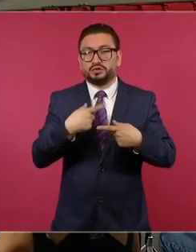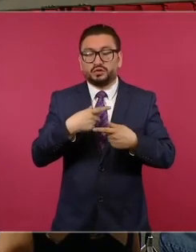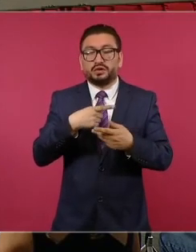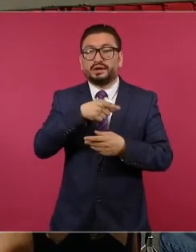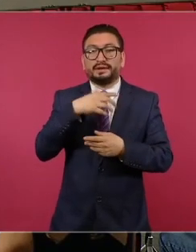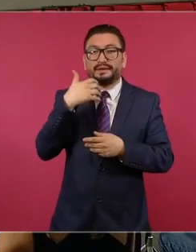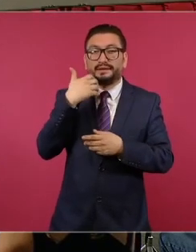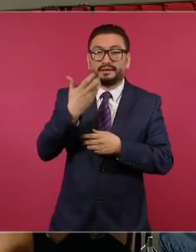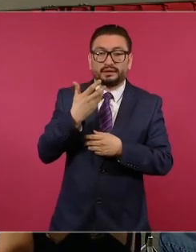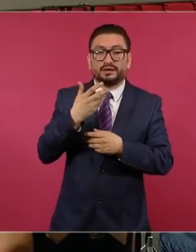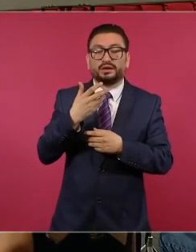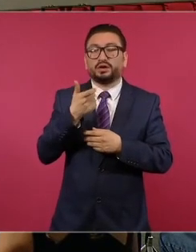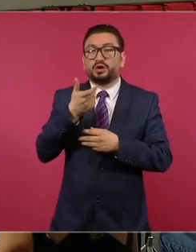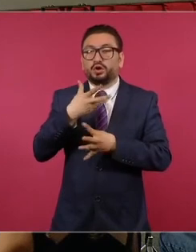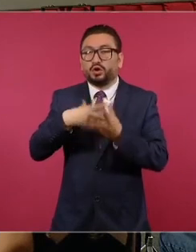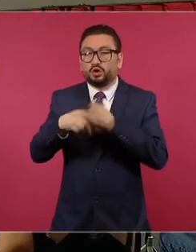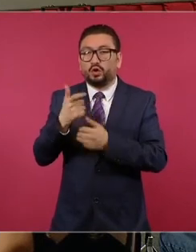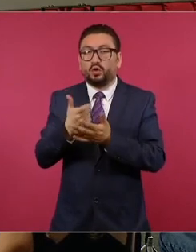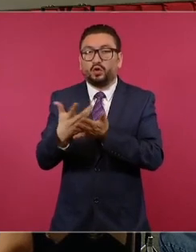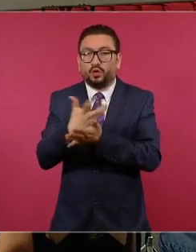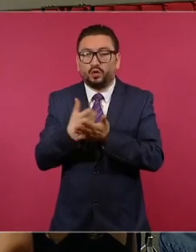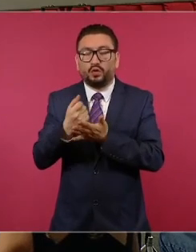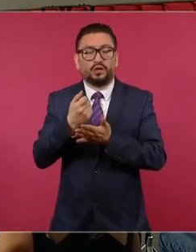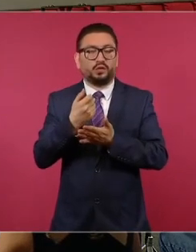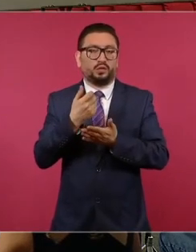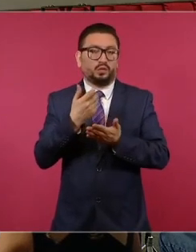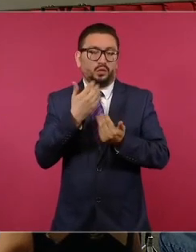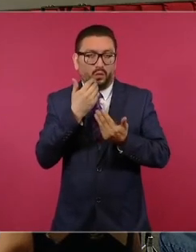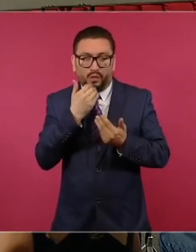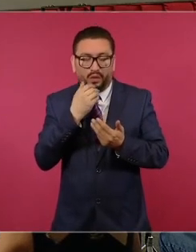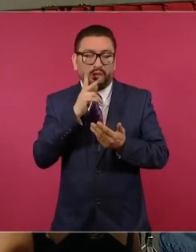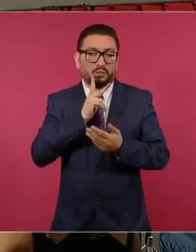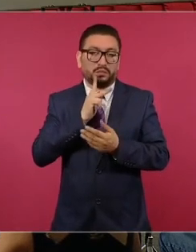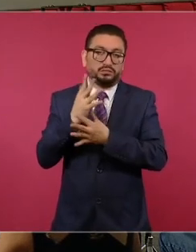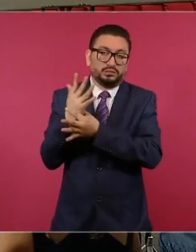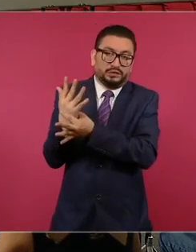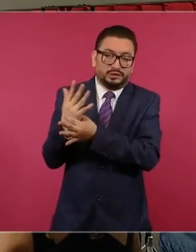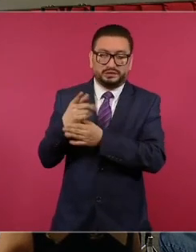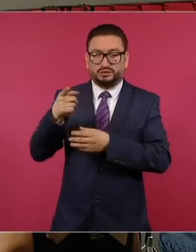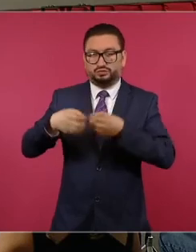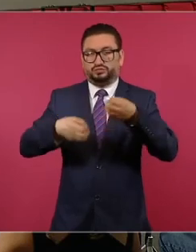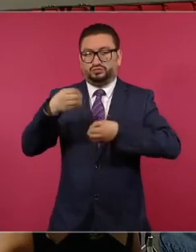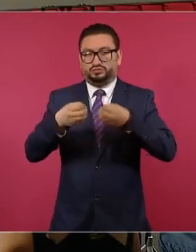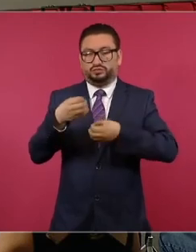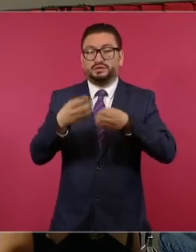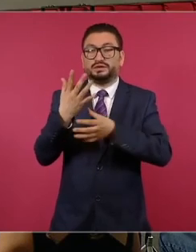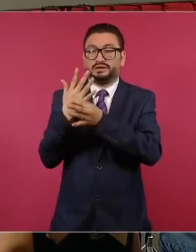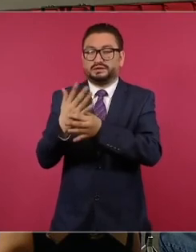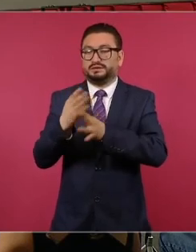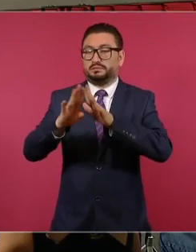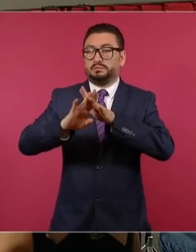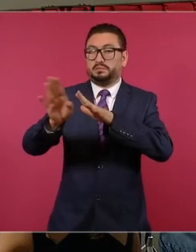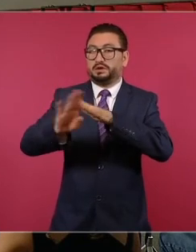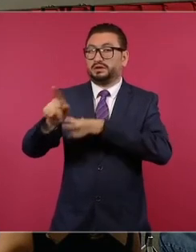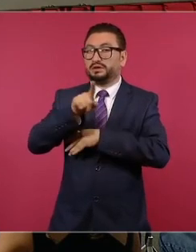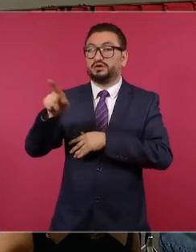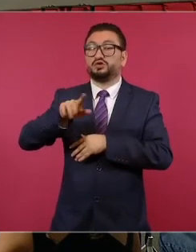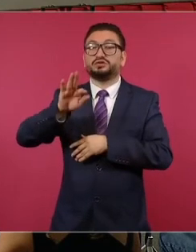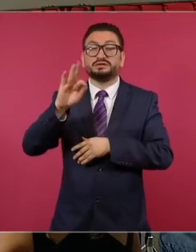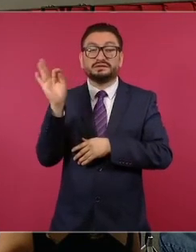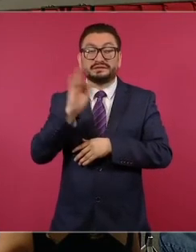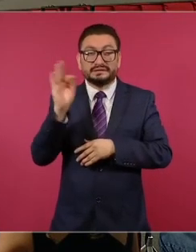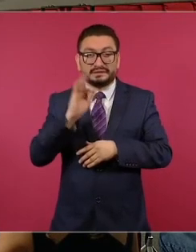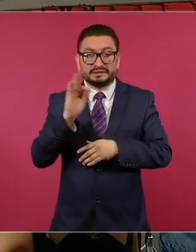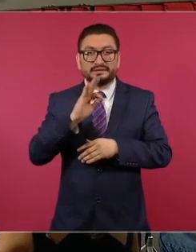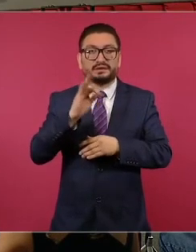obtener un lucro económico. Adicionalmente, el juez hizo alusión a que los migrantes posiblemente estaban incluso